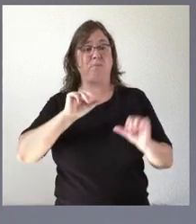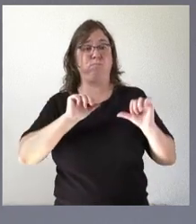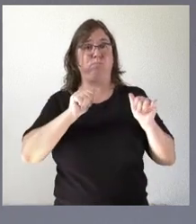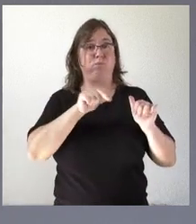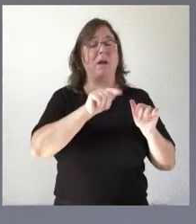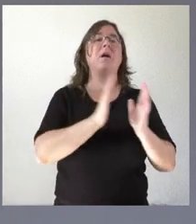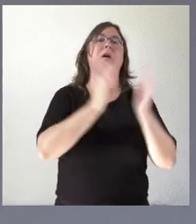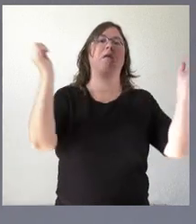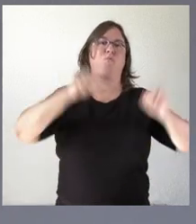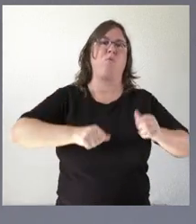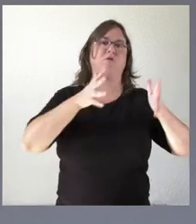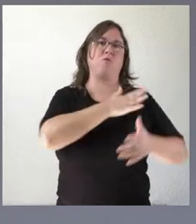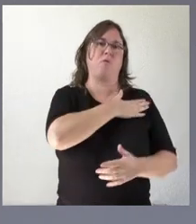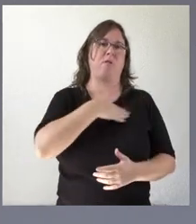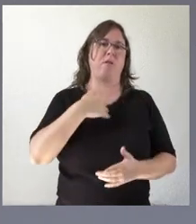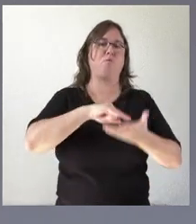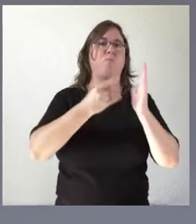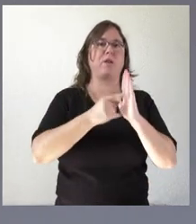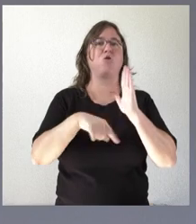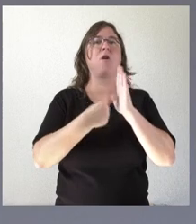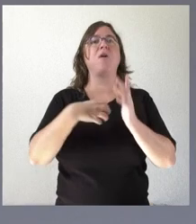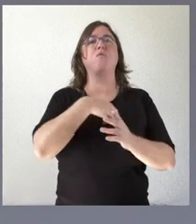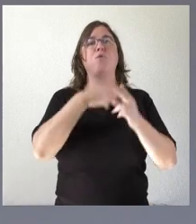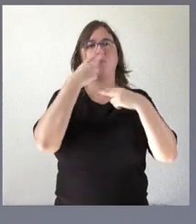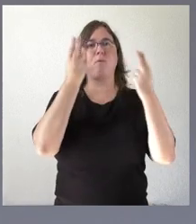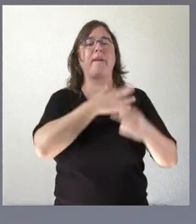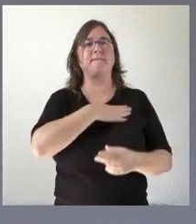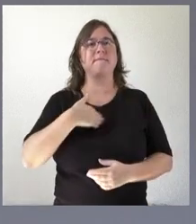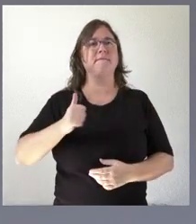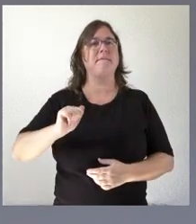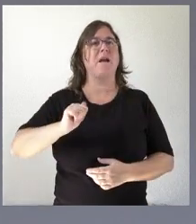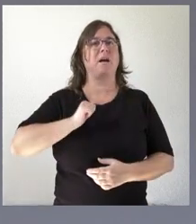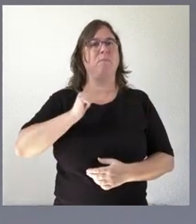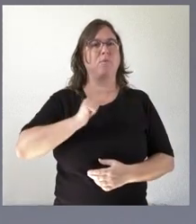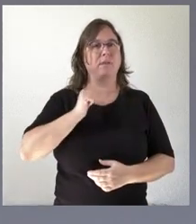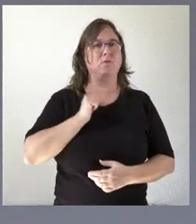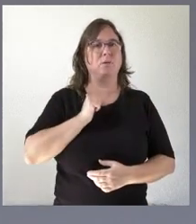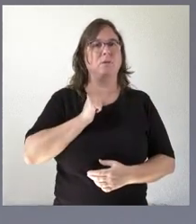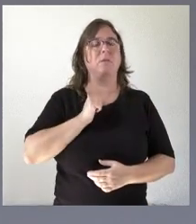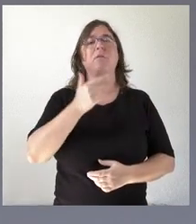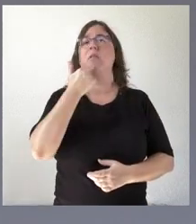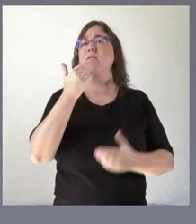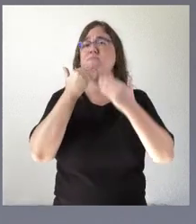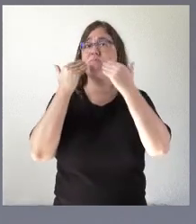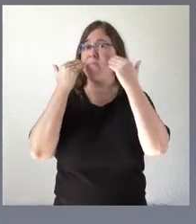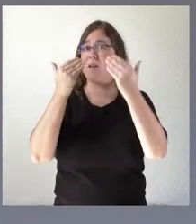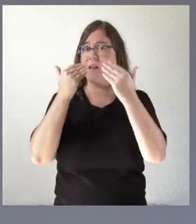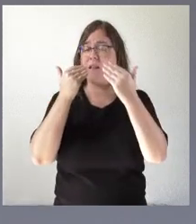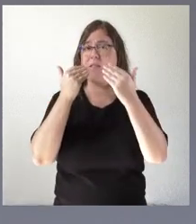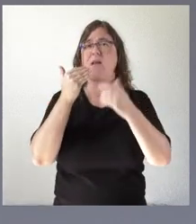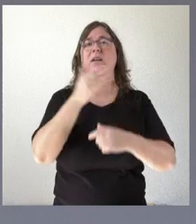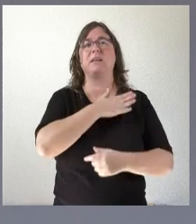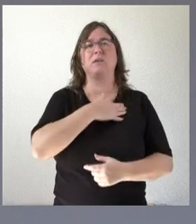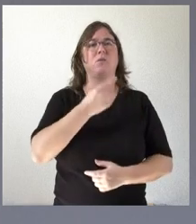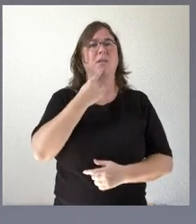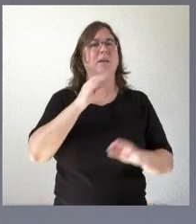el Consejo de Gobierno dicho proyecto de ley de función pública aprovecho de dar a su pregunta para agradecerle muy personalmente